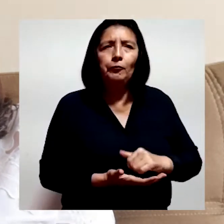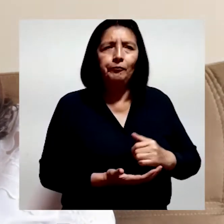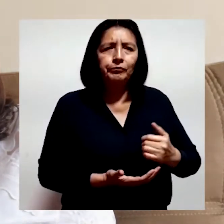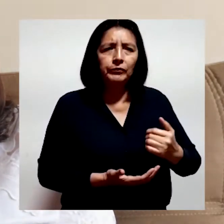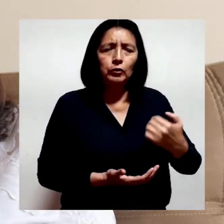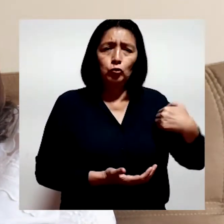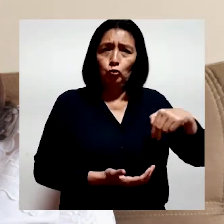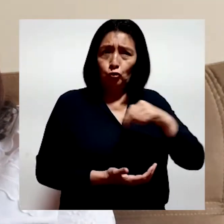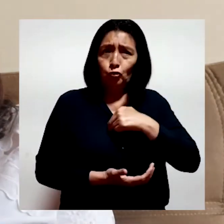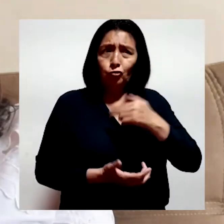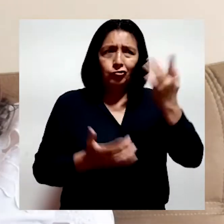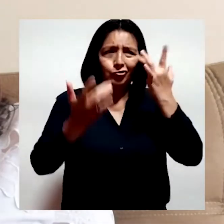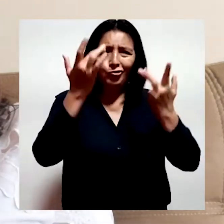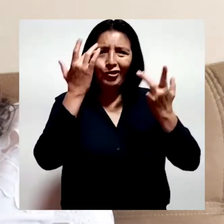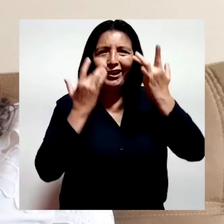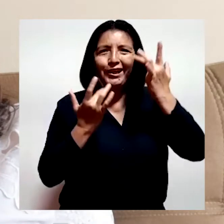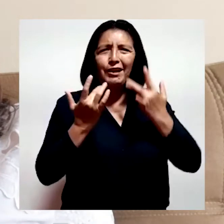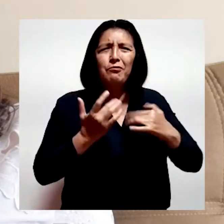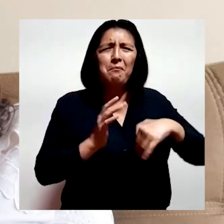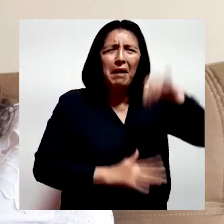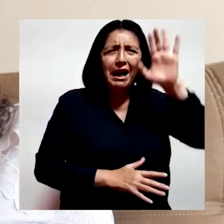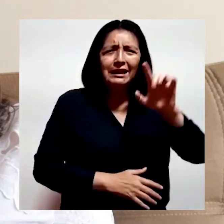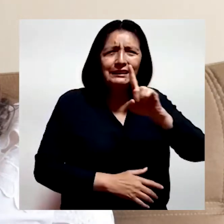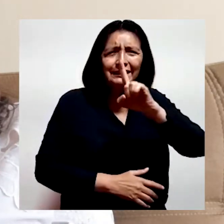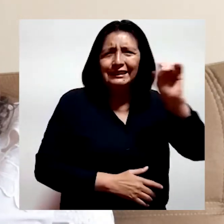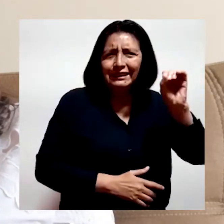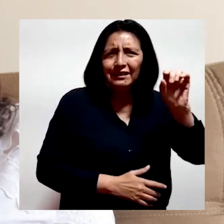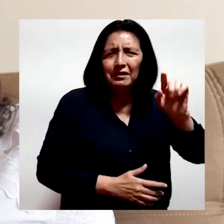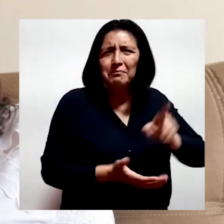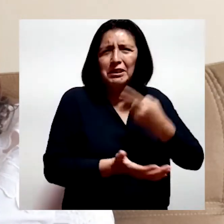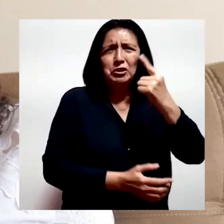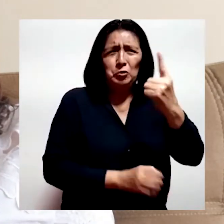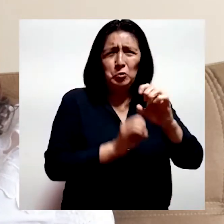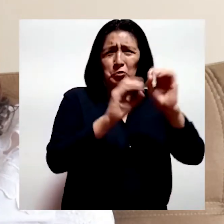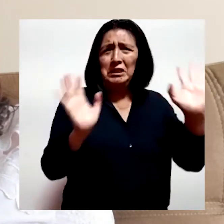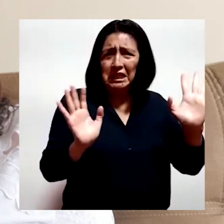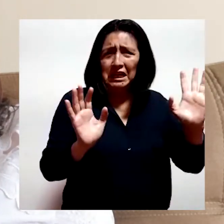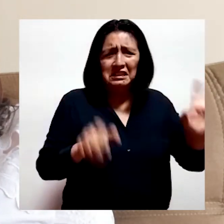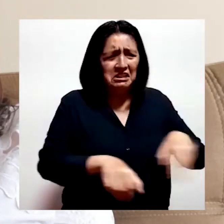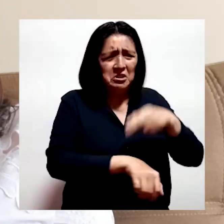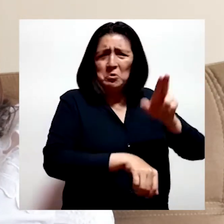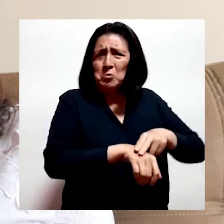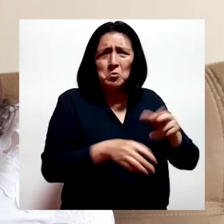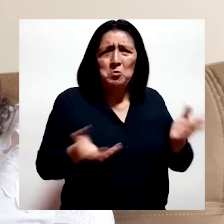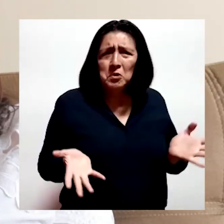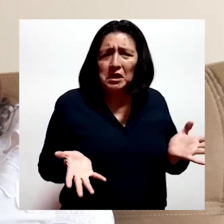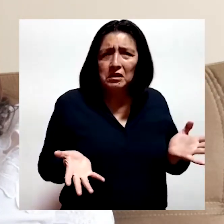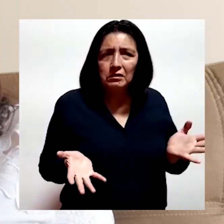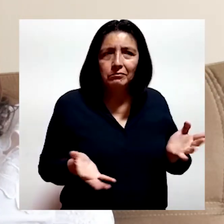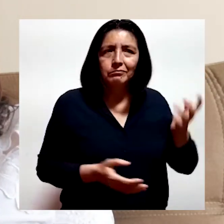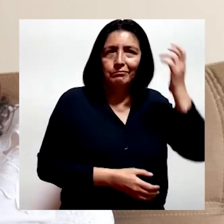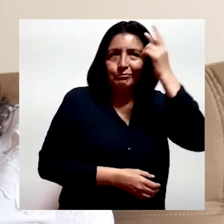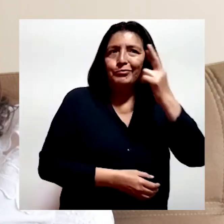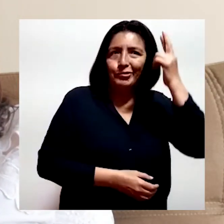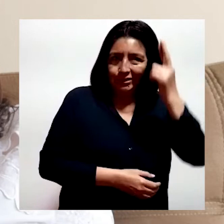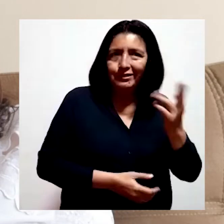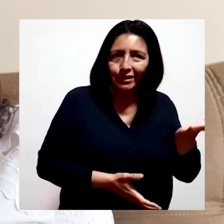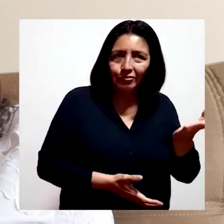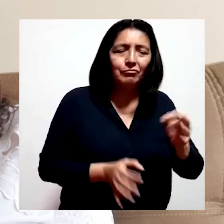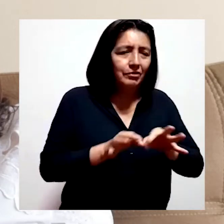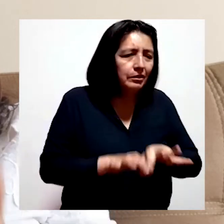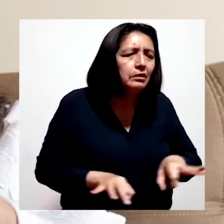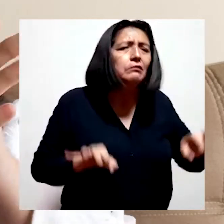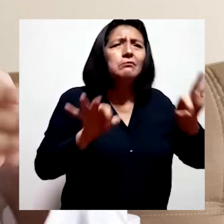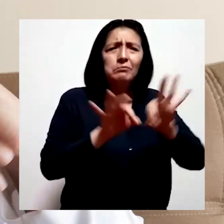Nosotros nos topamos la cara más de 100 veces al día de forma inconsciente. Y es por eso también que es muy